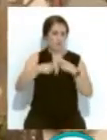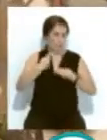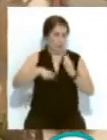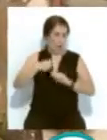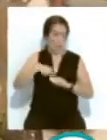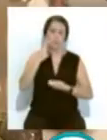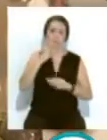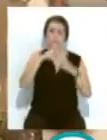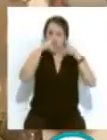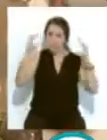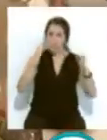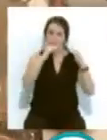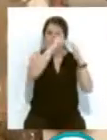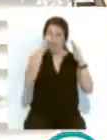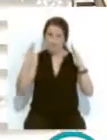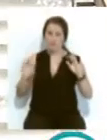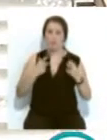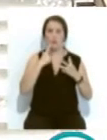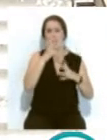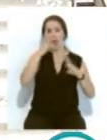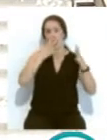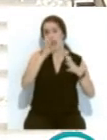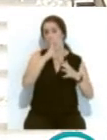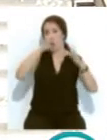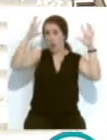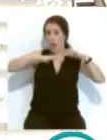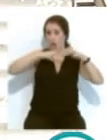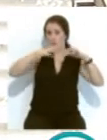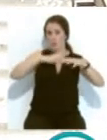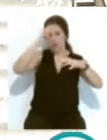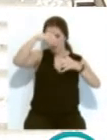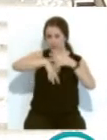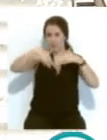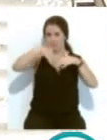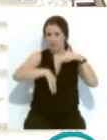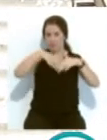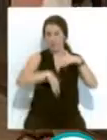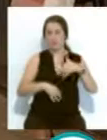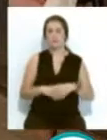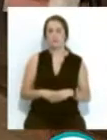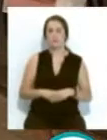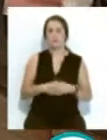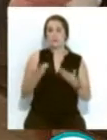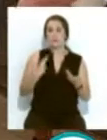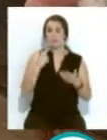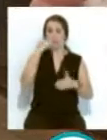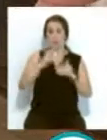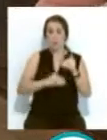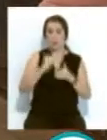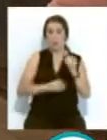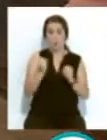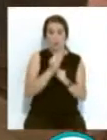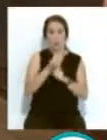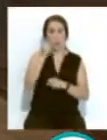objetivo es el aislamiento de los puestos del agua de lluvia... ...que entraba por las aperturas del cerramiento superior. El plazo de los